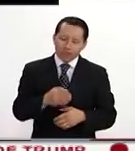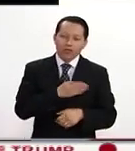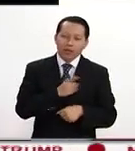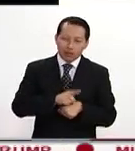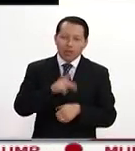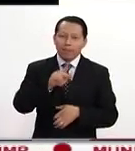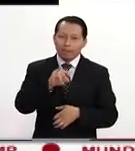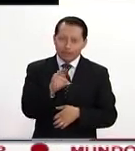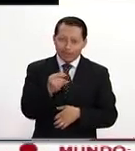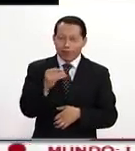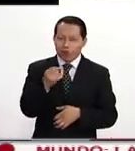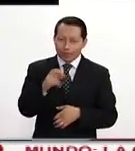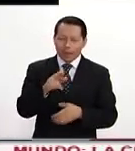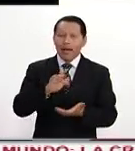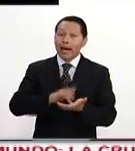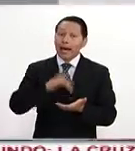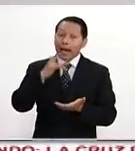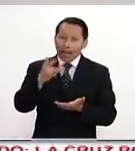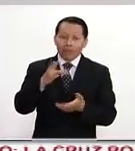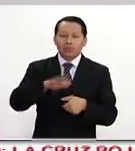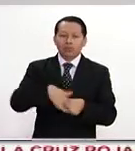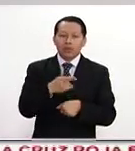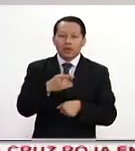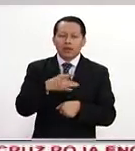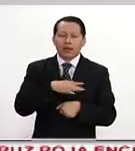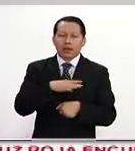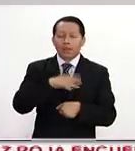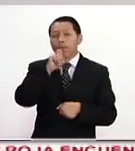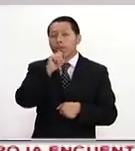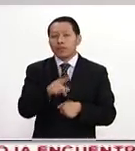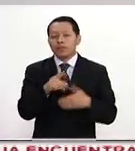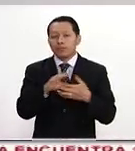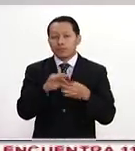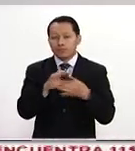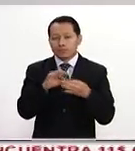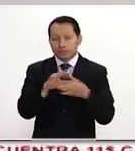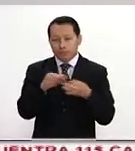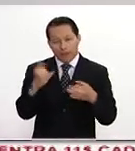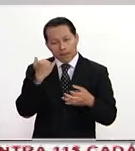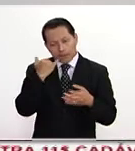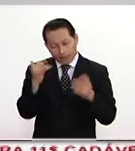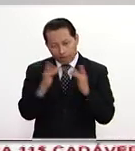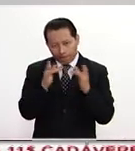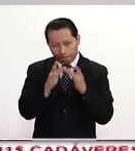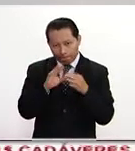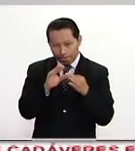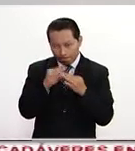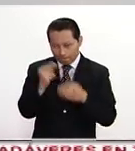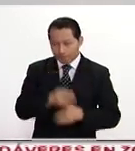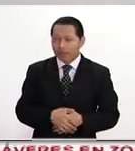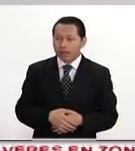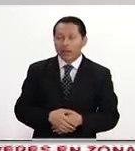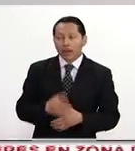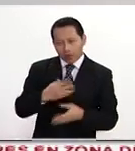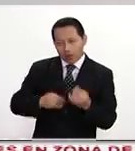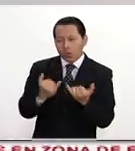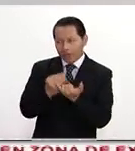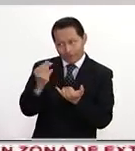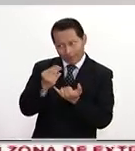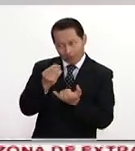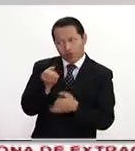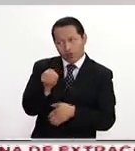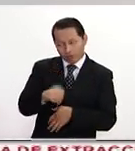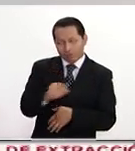Pati y Omar, muchísimas gracias por tratar el tema de Venezuela en su municipio. Al contrario, es una necesidad y una obligación. Por cierto,